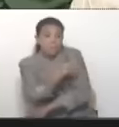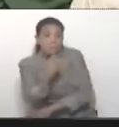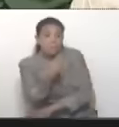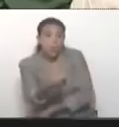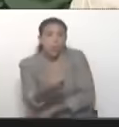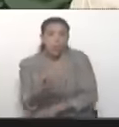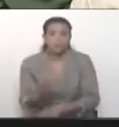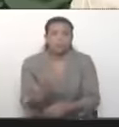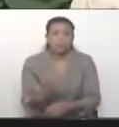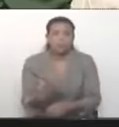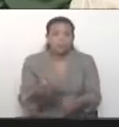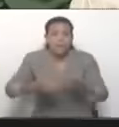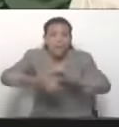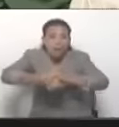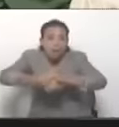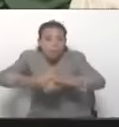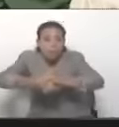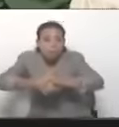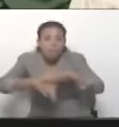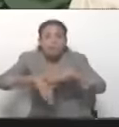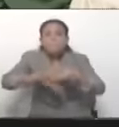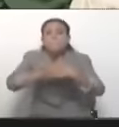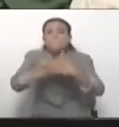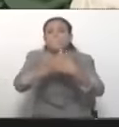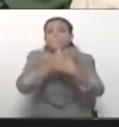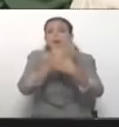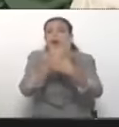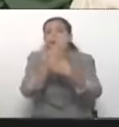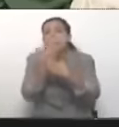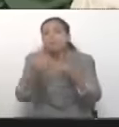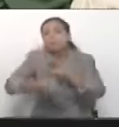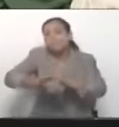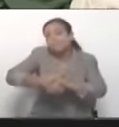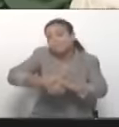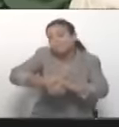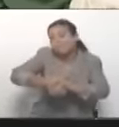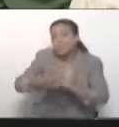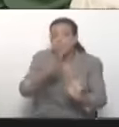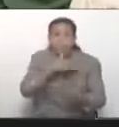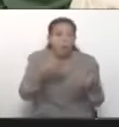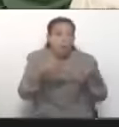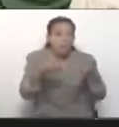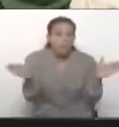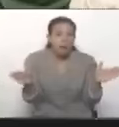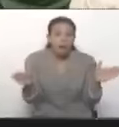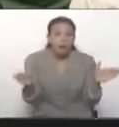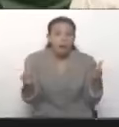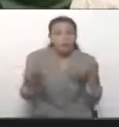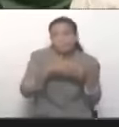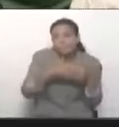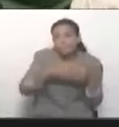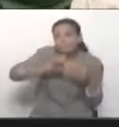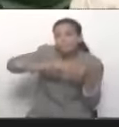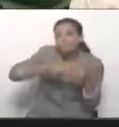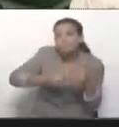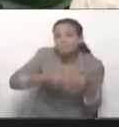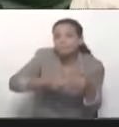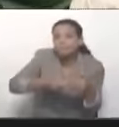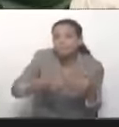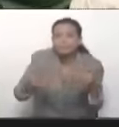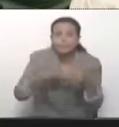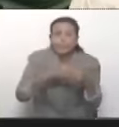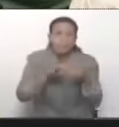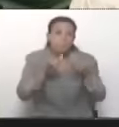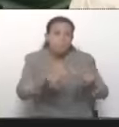aplicaron la operación morrocoide de temprano, lo decían todos. Que no abrían los centros, que nuclearon los centros que tenían